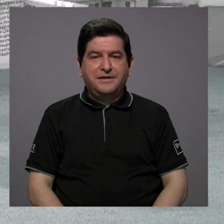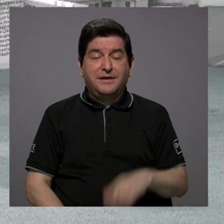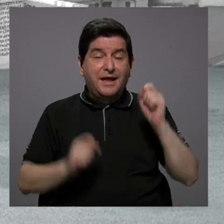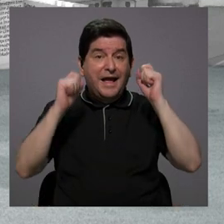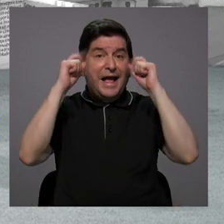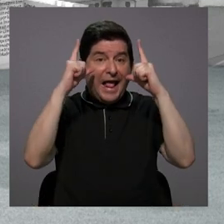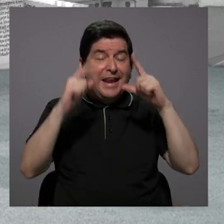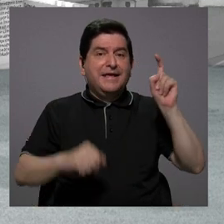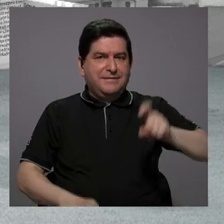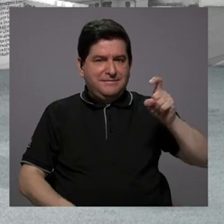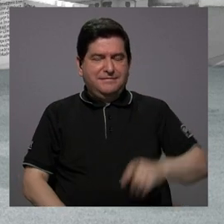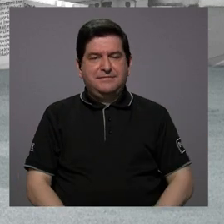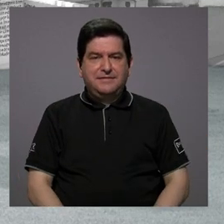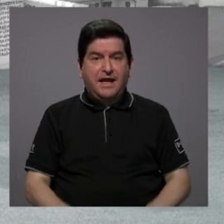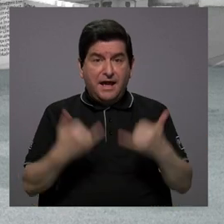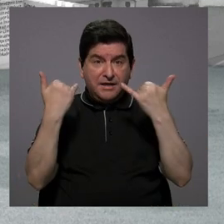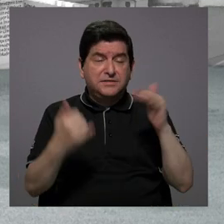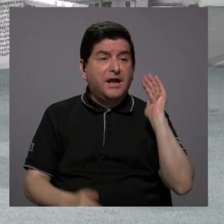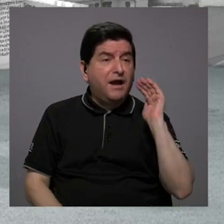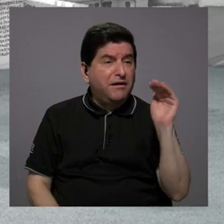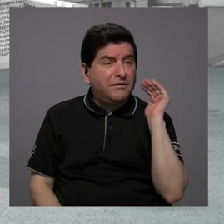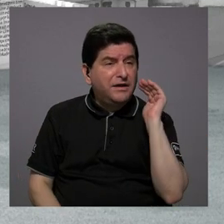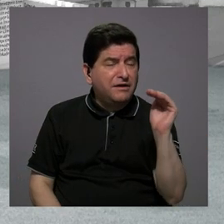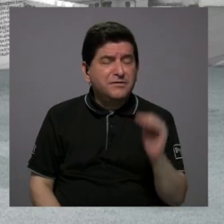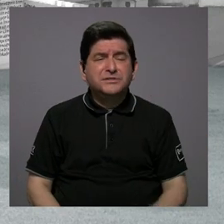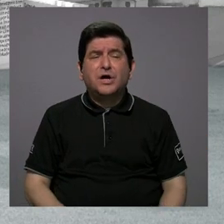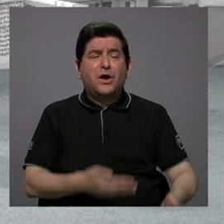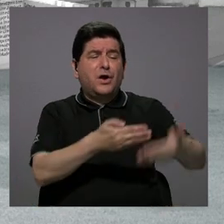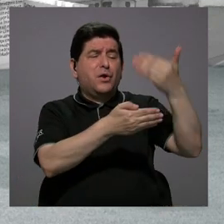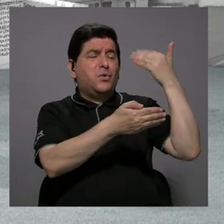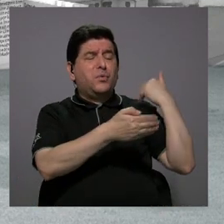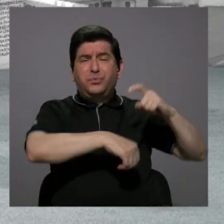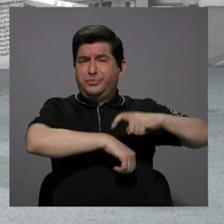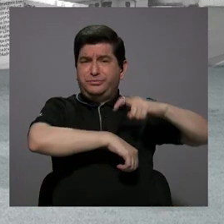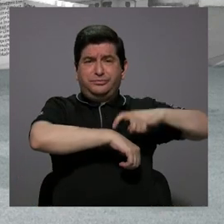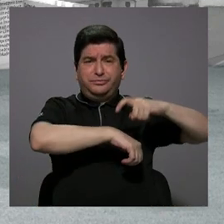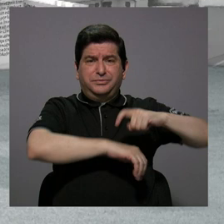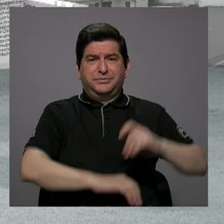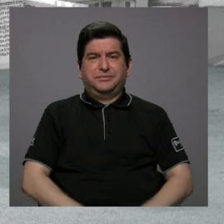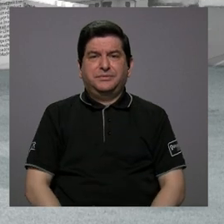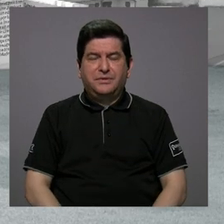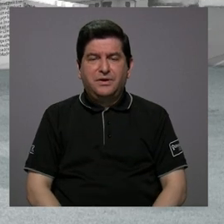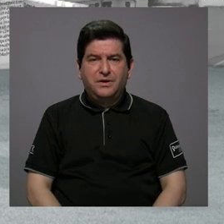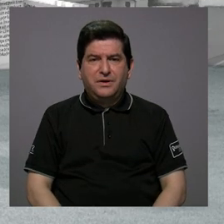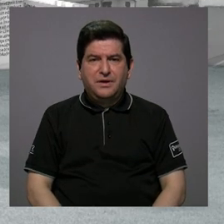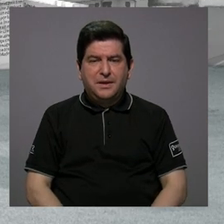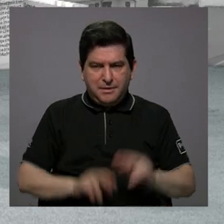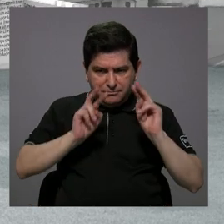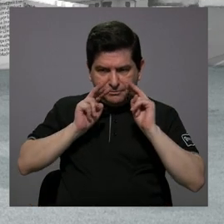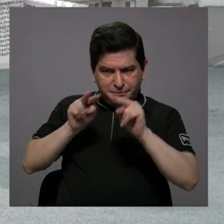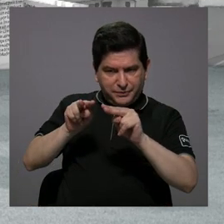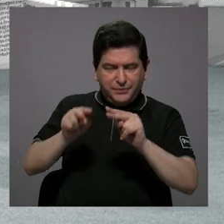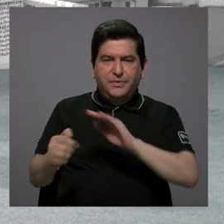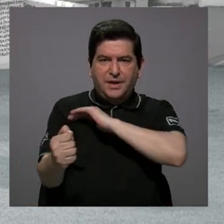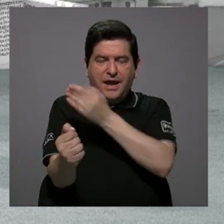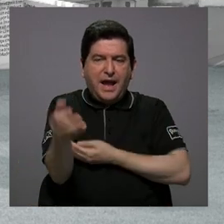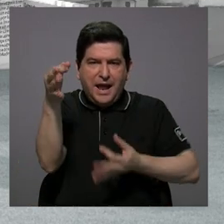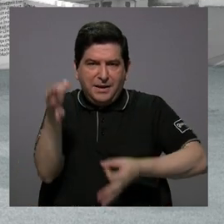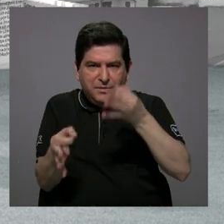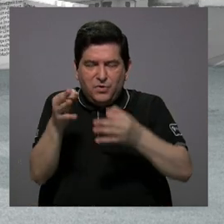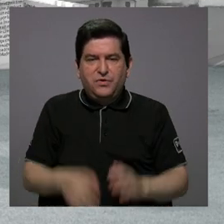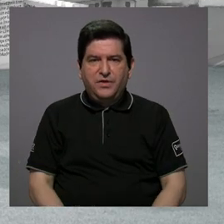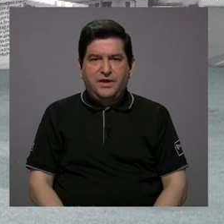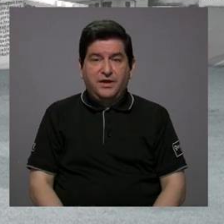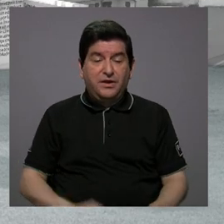alerta y esta alerta la venimos dando desde hace mucho tiempo. O sea, hay que volver los ojos al Poder Judicial. El Poder Judicial,